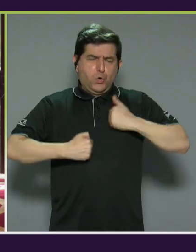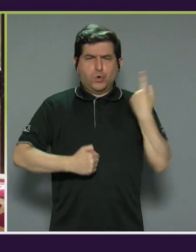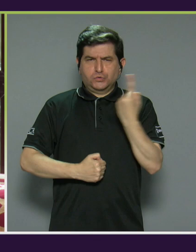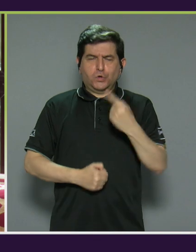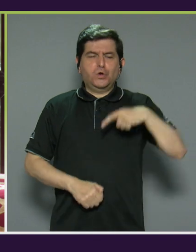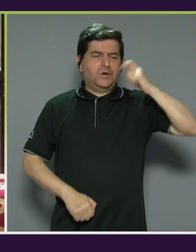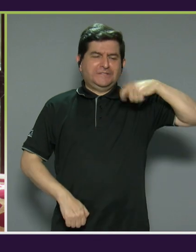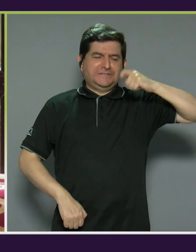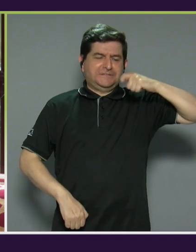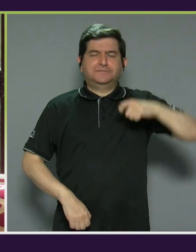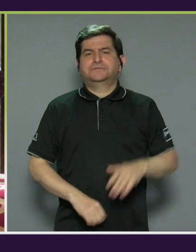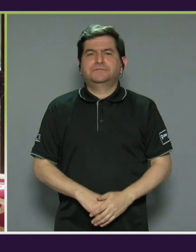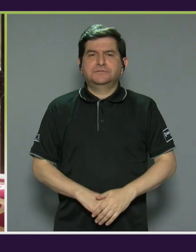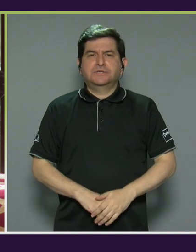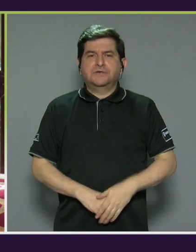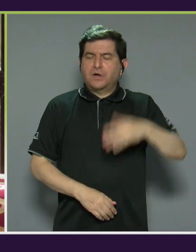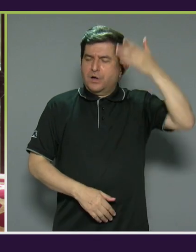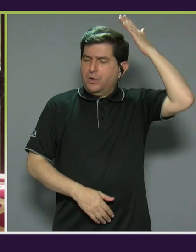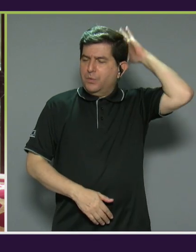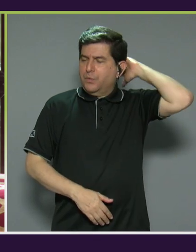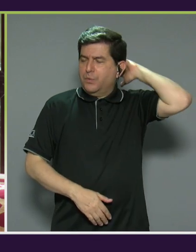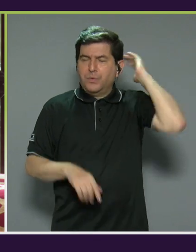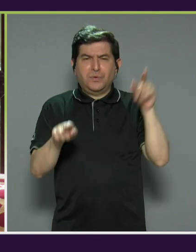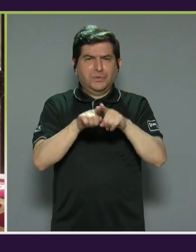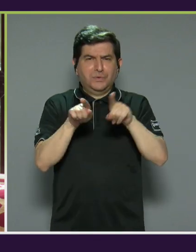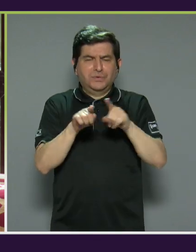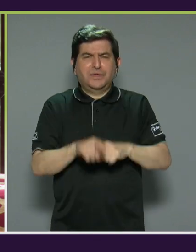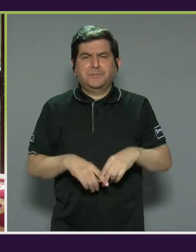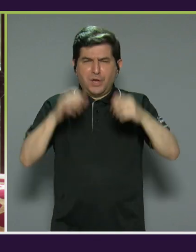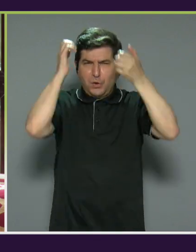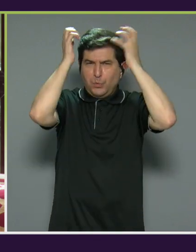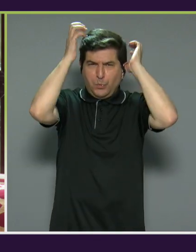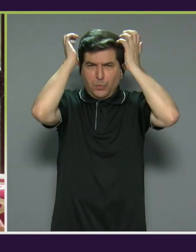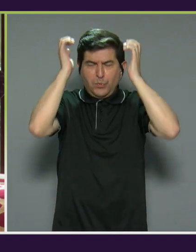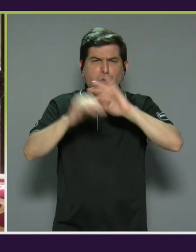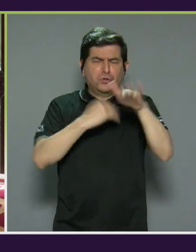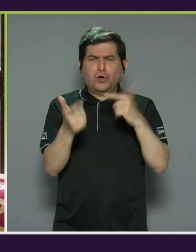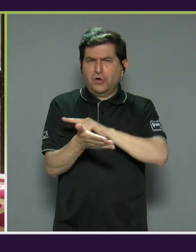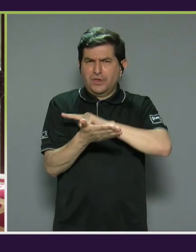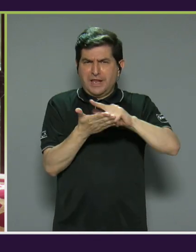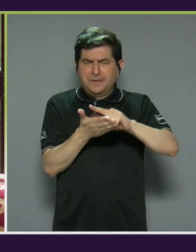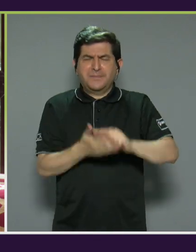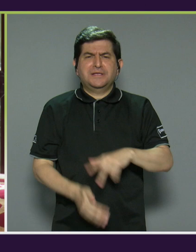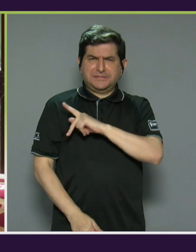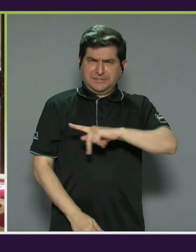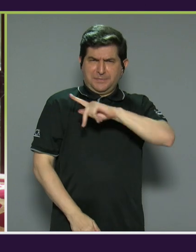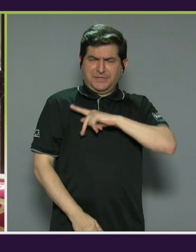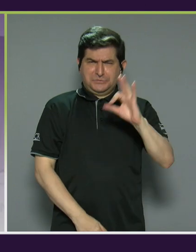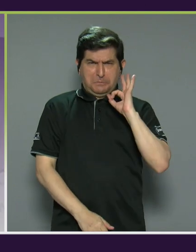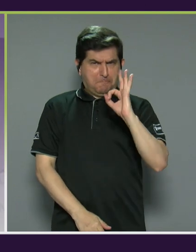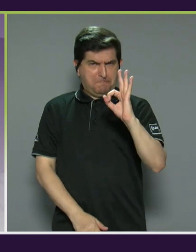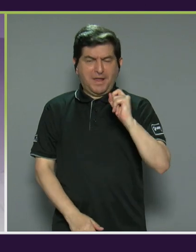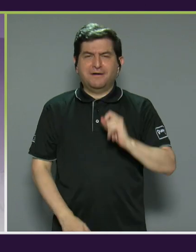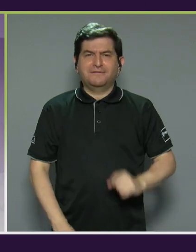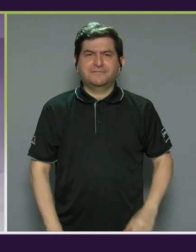lavarse los dientes, lavarse bien el pelo, poder tener toda su higiene íntima y personal bien.